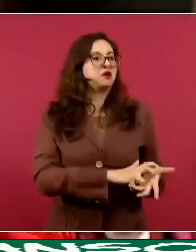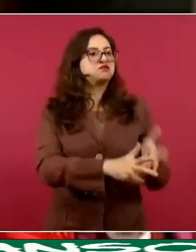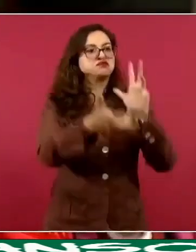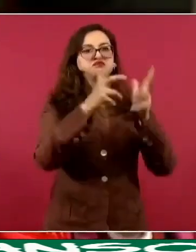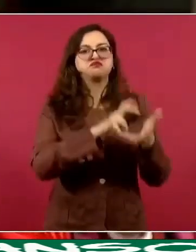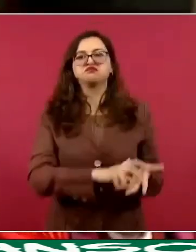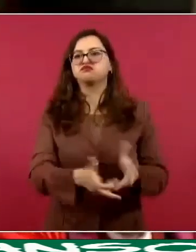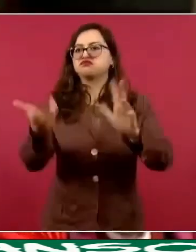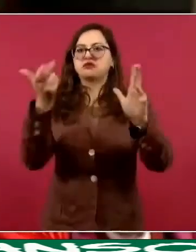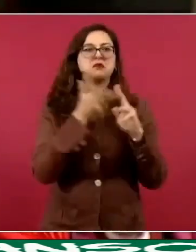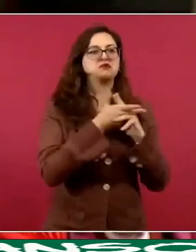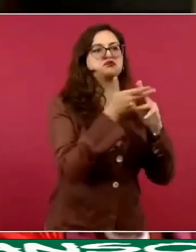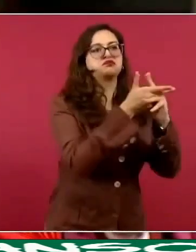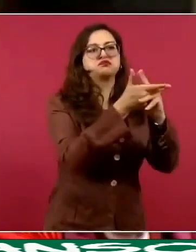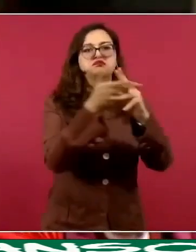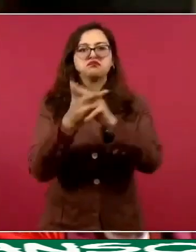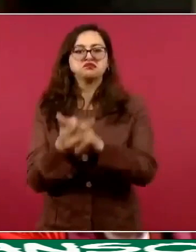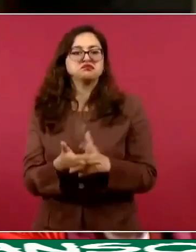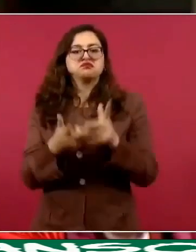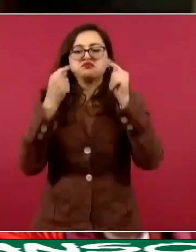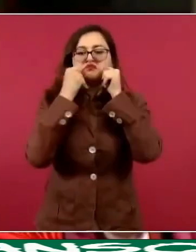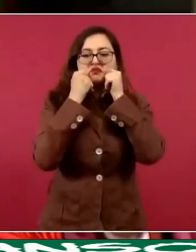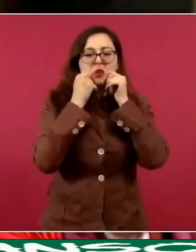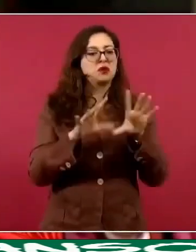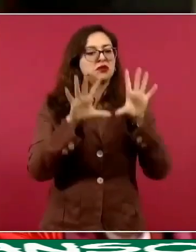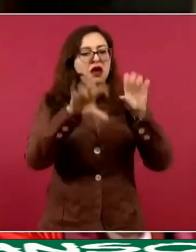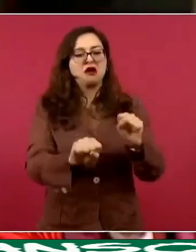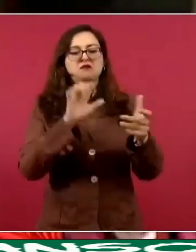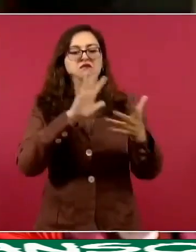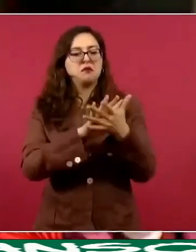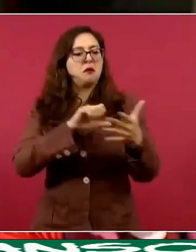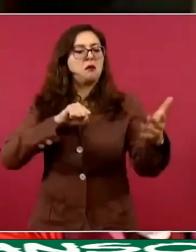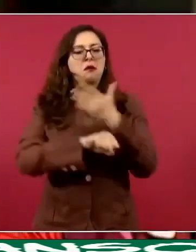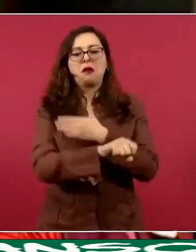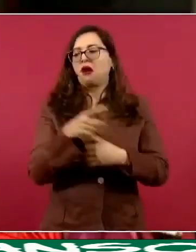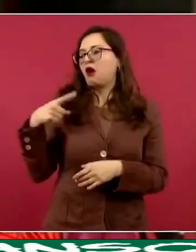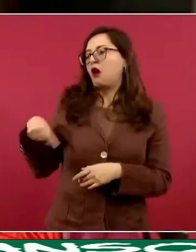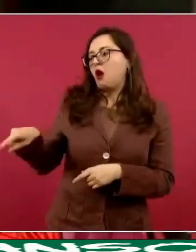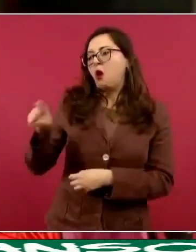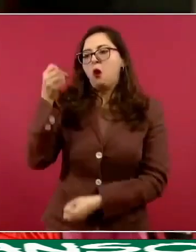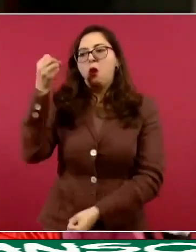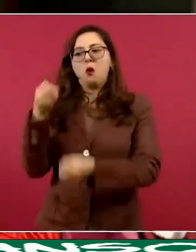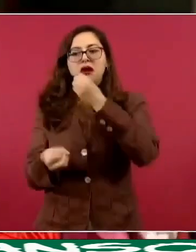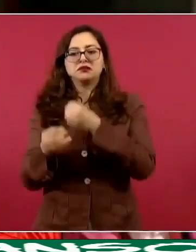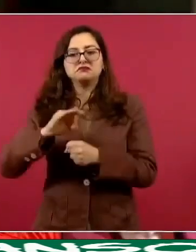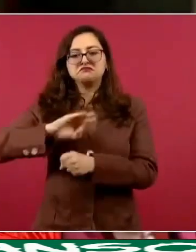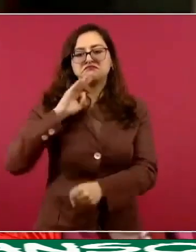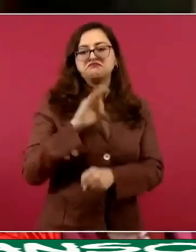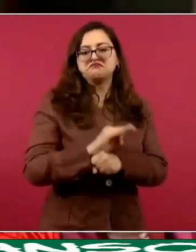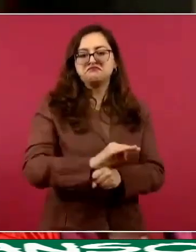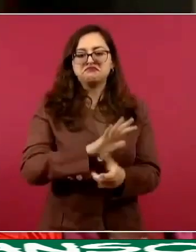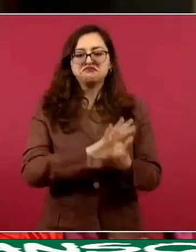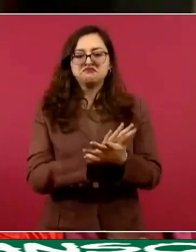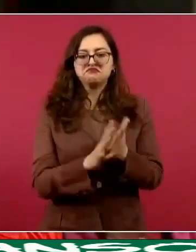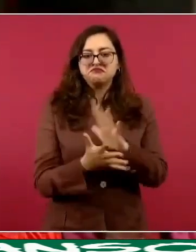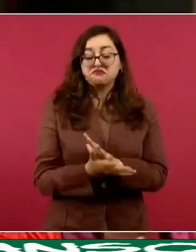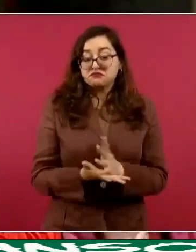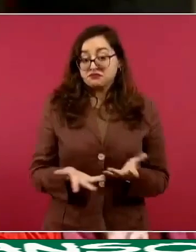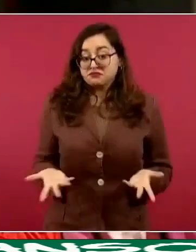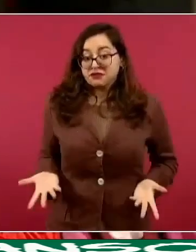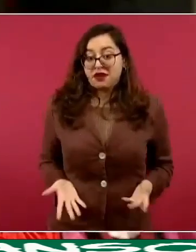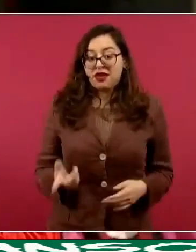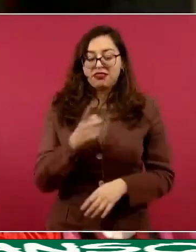en México. Entonces, sí es posible que se presente aquí esta lista para que conozcamos por lo menos quiénes son estos